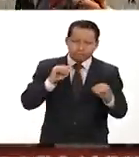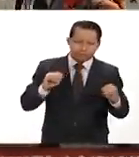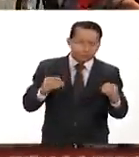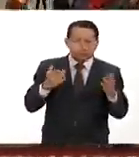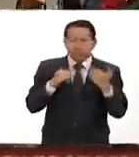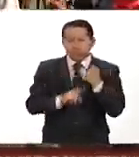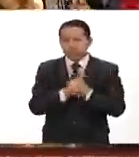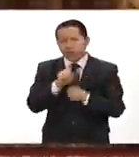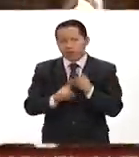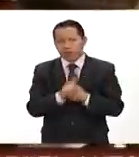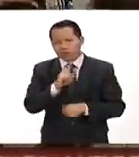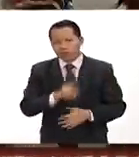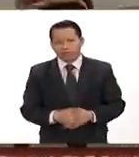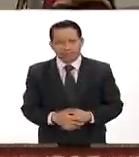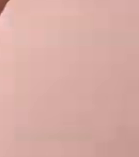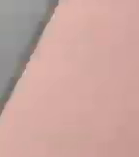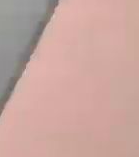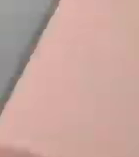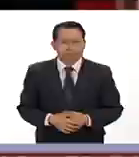incidente